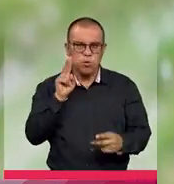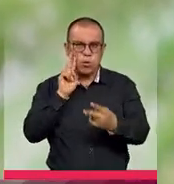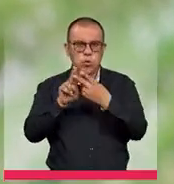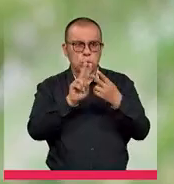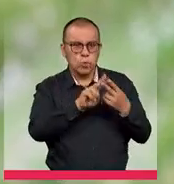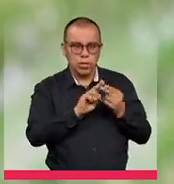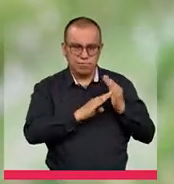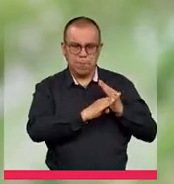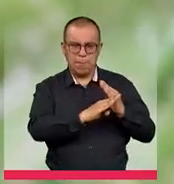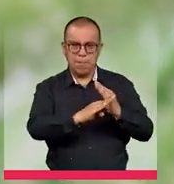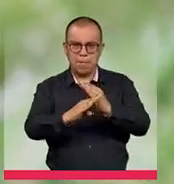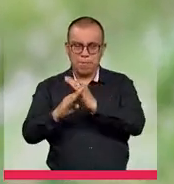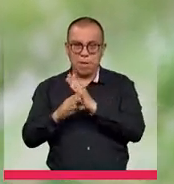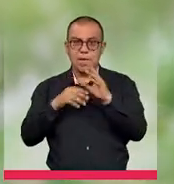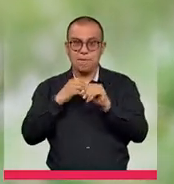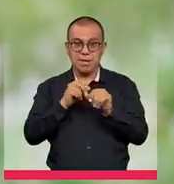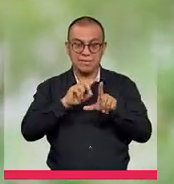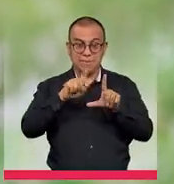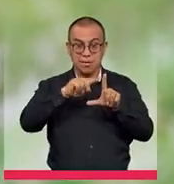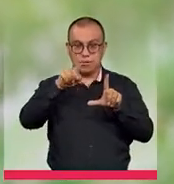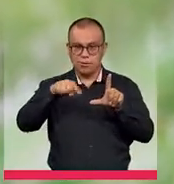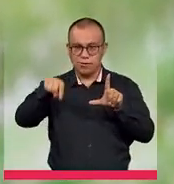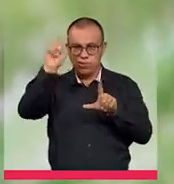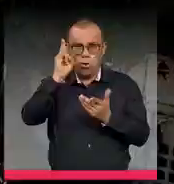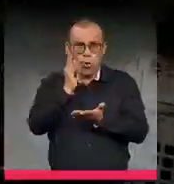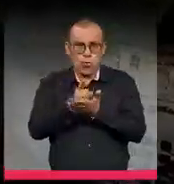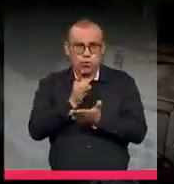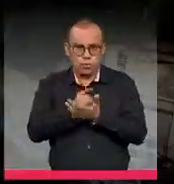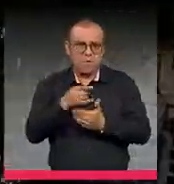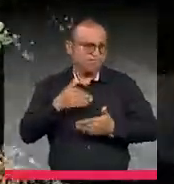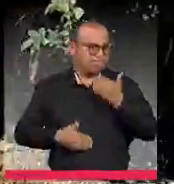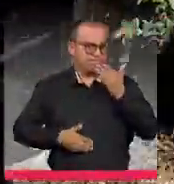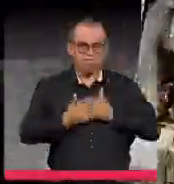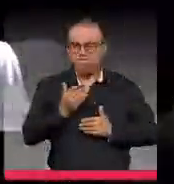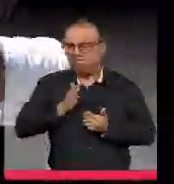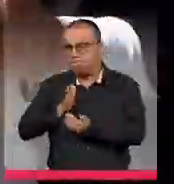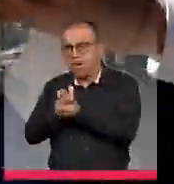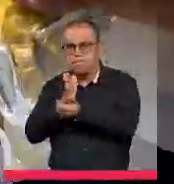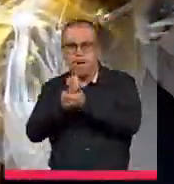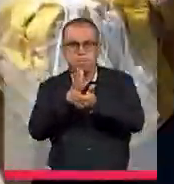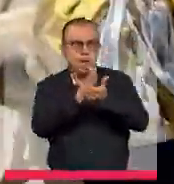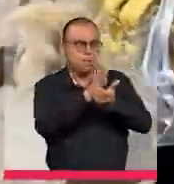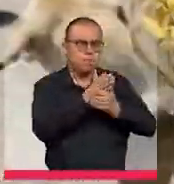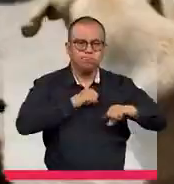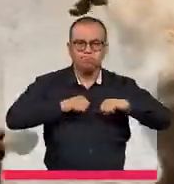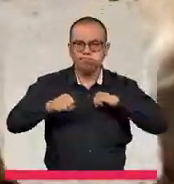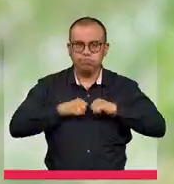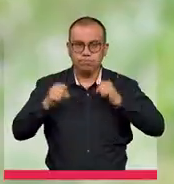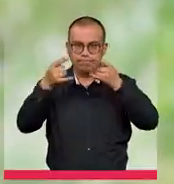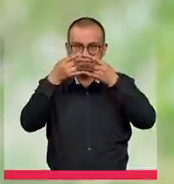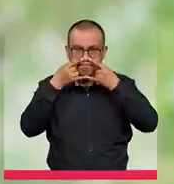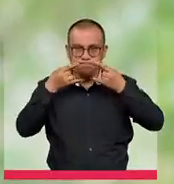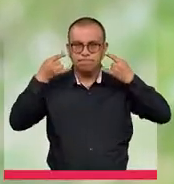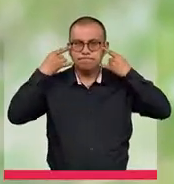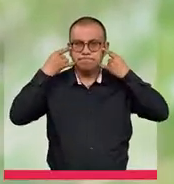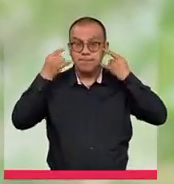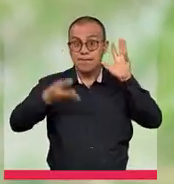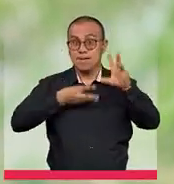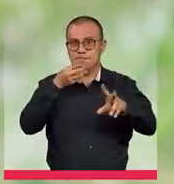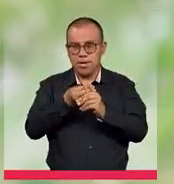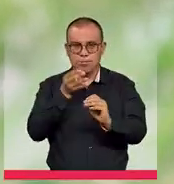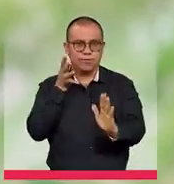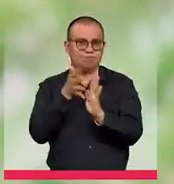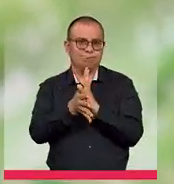contagio y disminuir y aplanar la curva en localidad de Usme, pues decimos salir y llegar a sus casas con un tapabocas y pues obviamente con